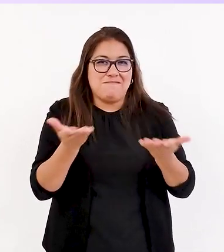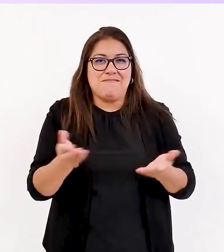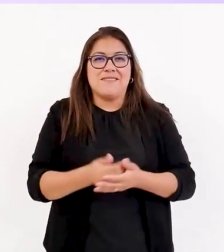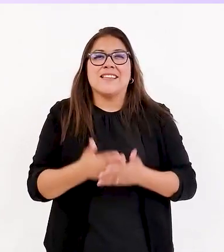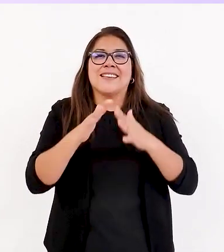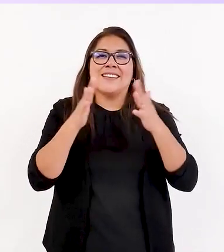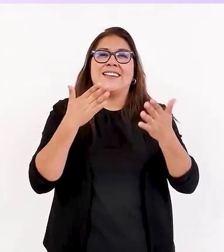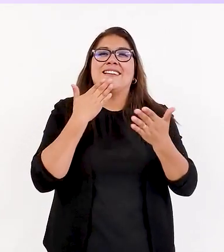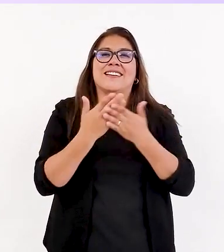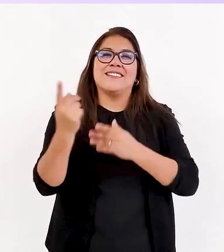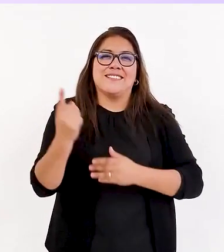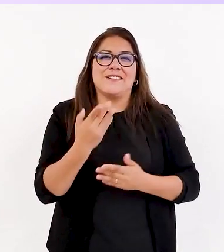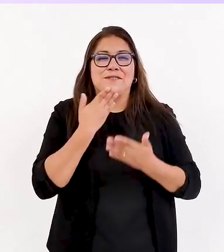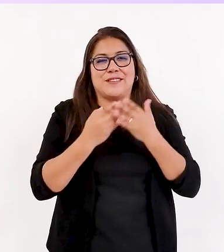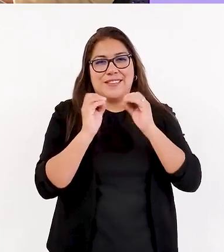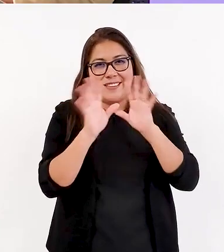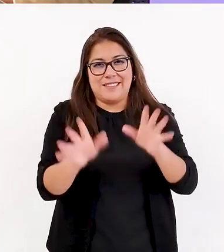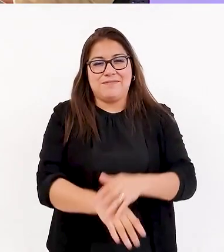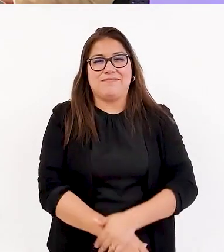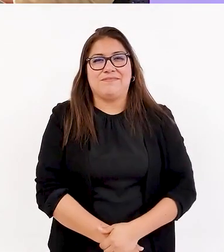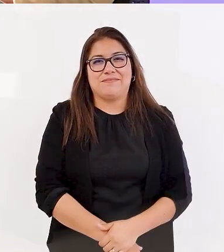Gracias por estar con nosotros. Buen día.